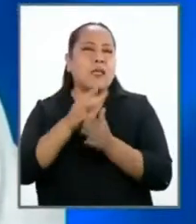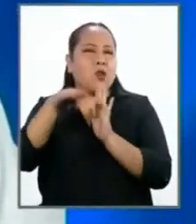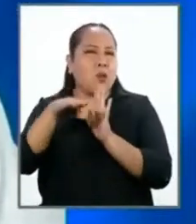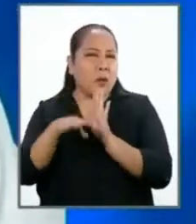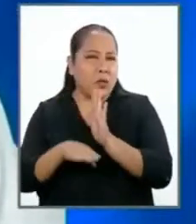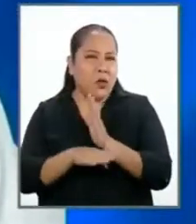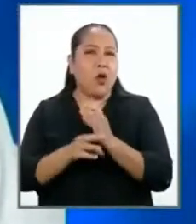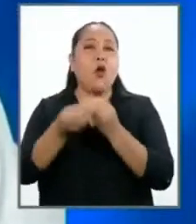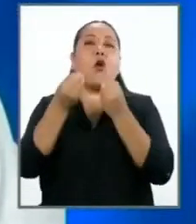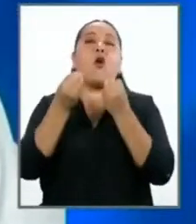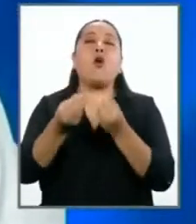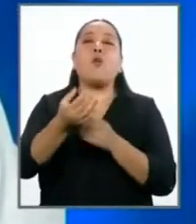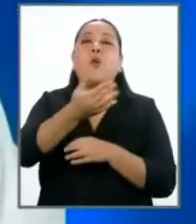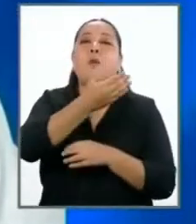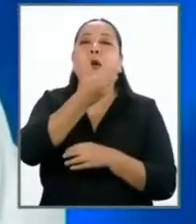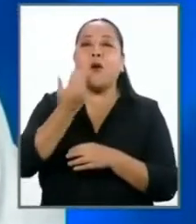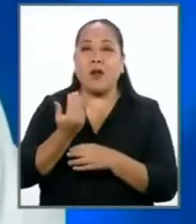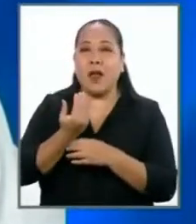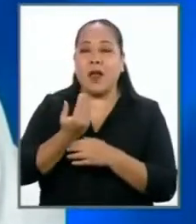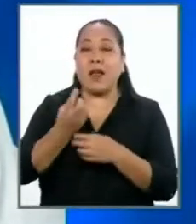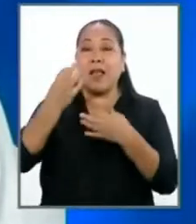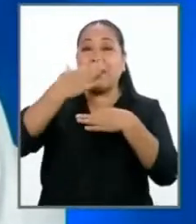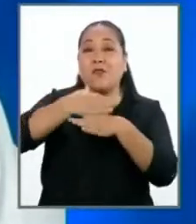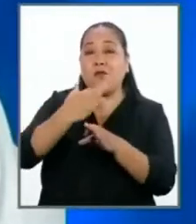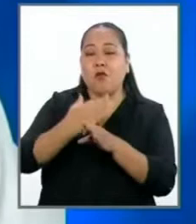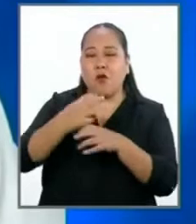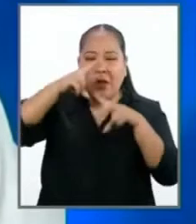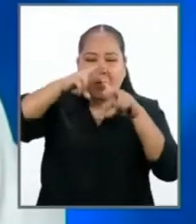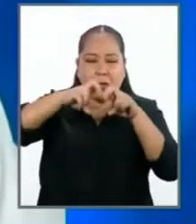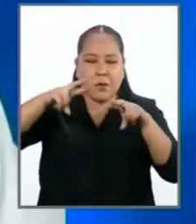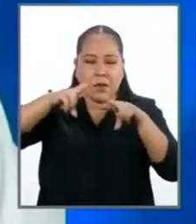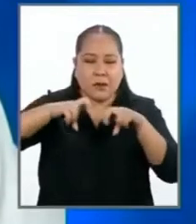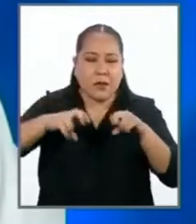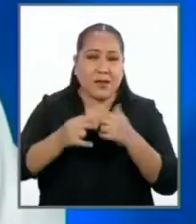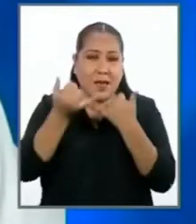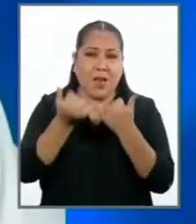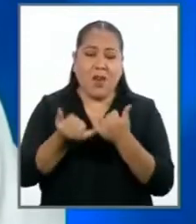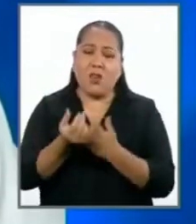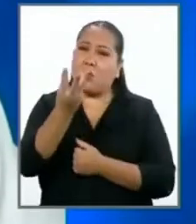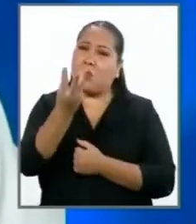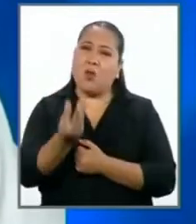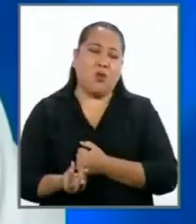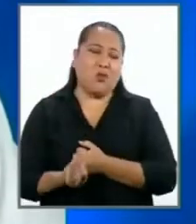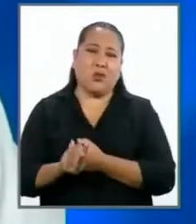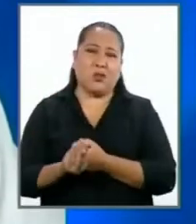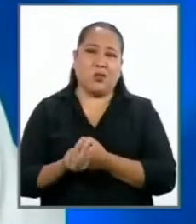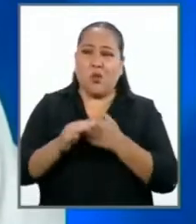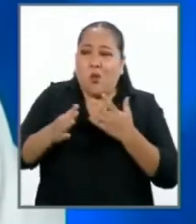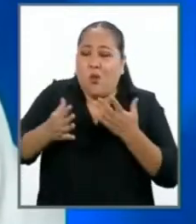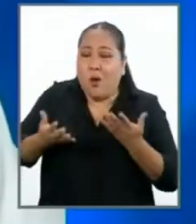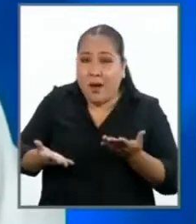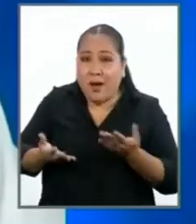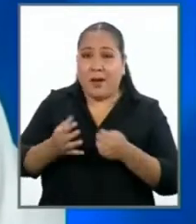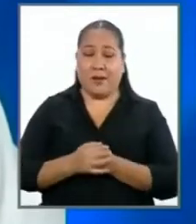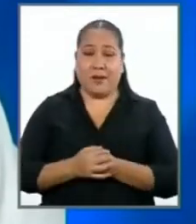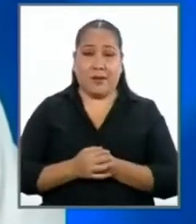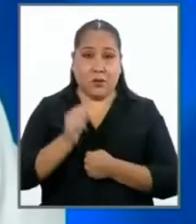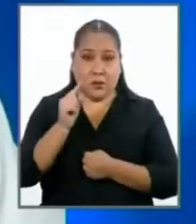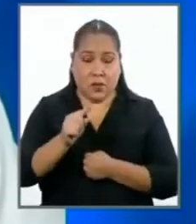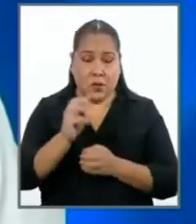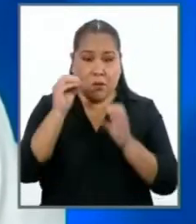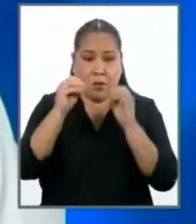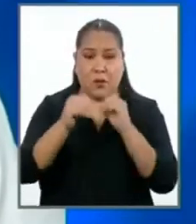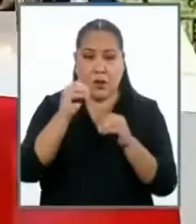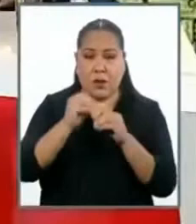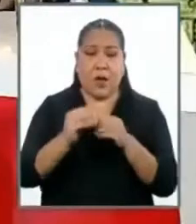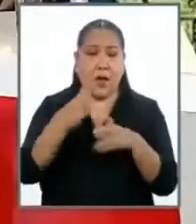se puede mejorar los mecanismos de investigación que en este momento son precarios, son inciertos? ¿Usted apostaría